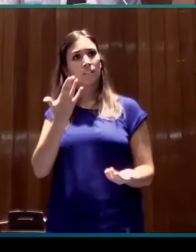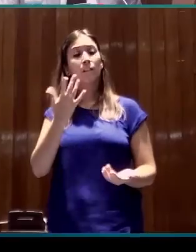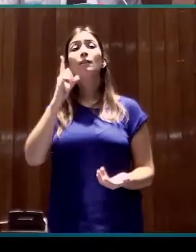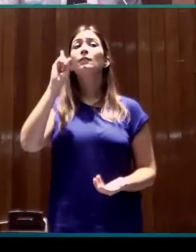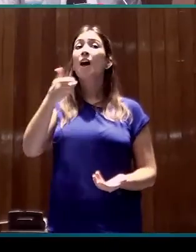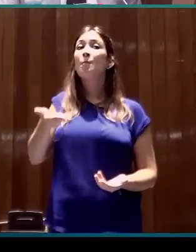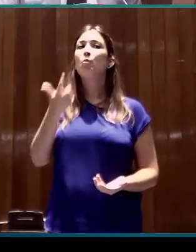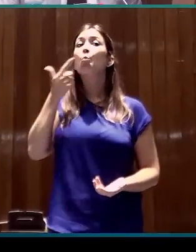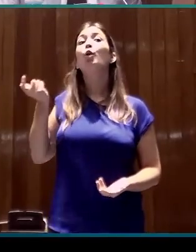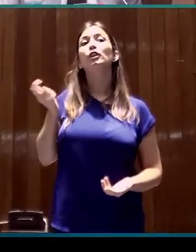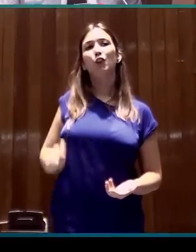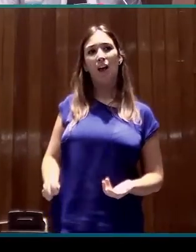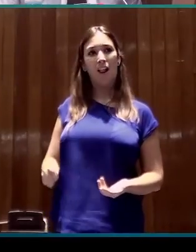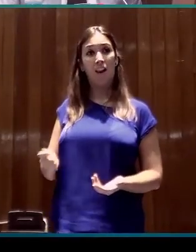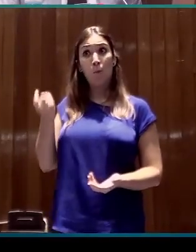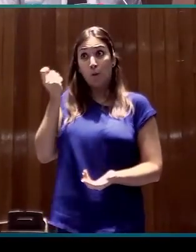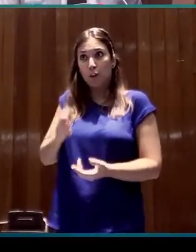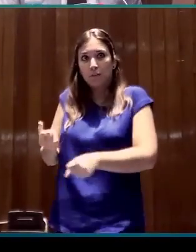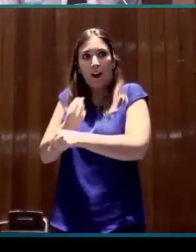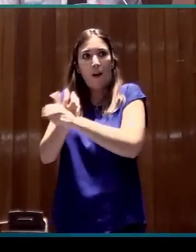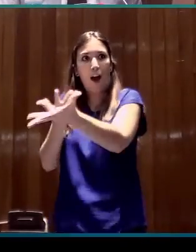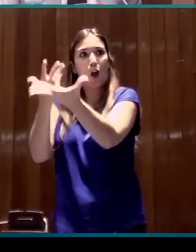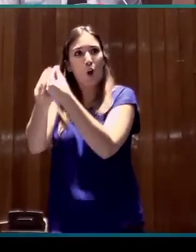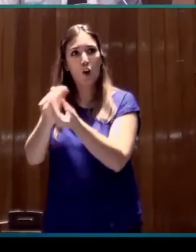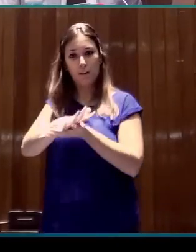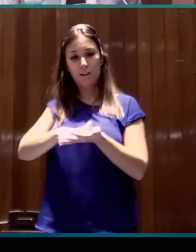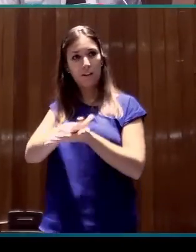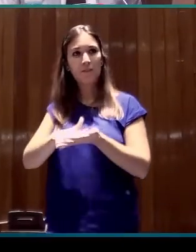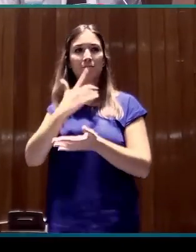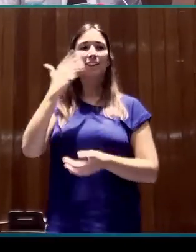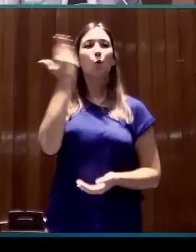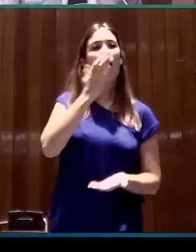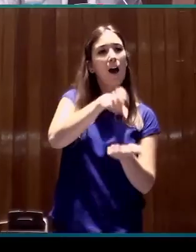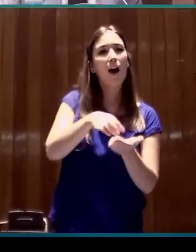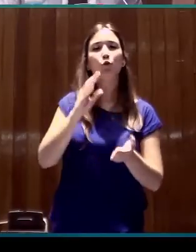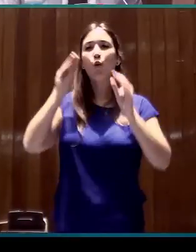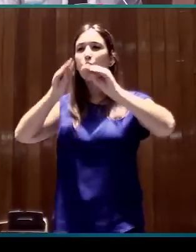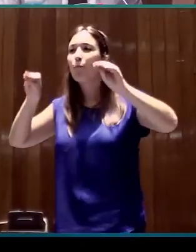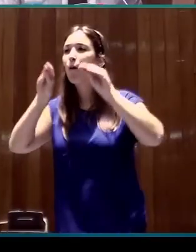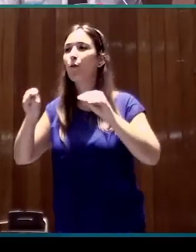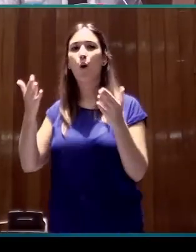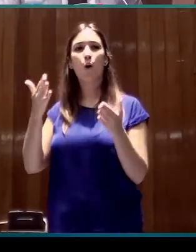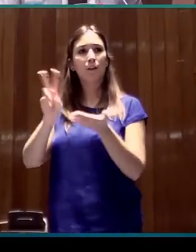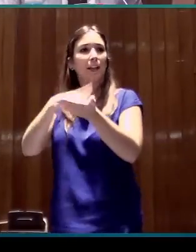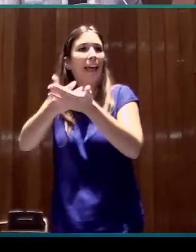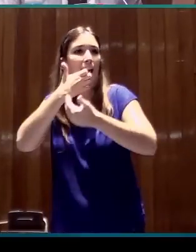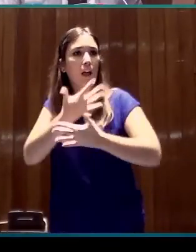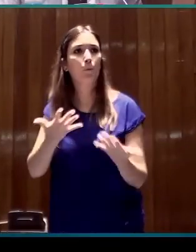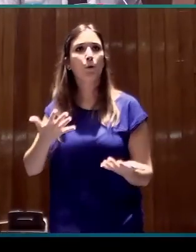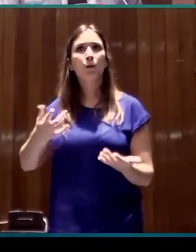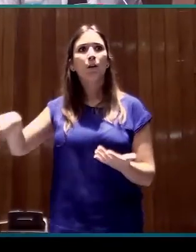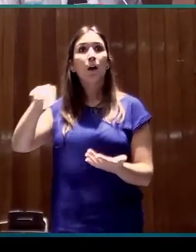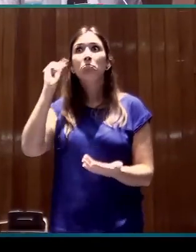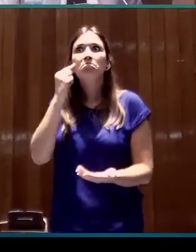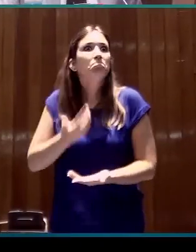importante, para los profesionales que trabajan con la lengua, en las escuelas, en formación de intérpretes, etcétera.